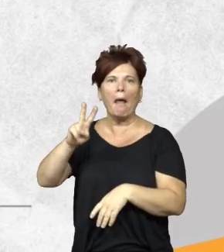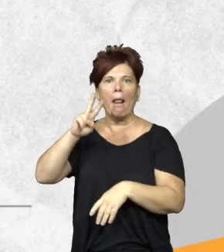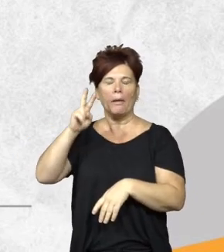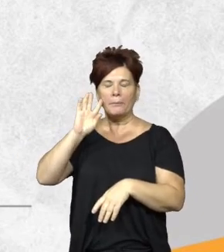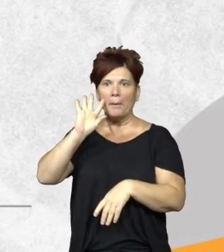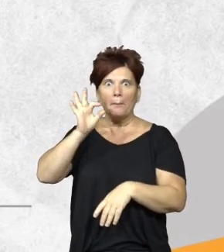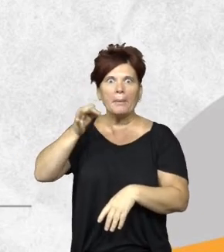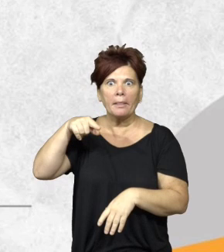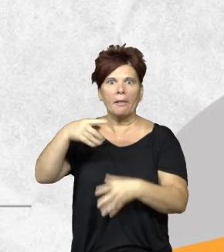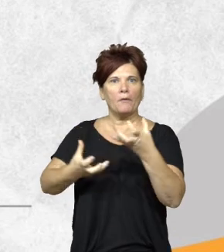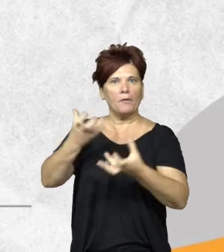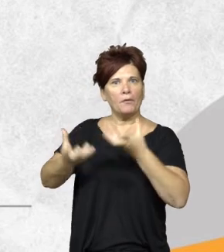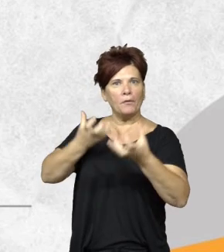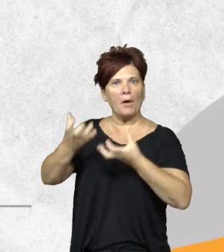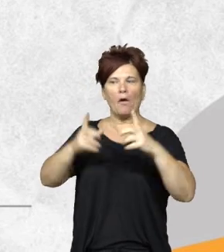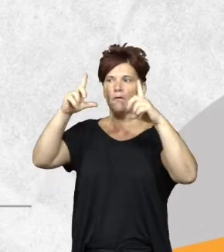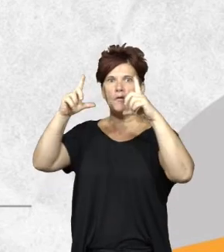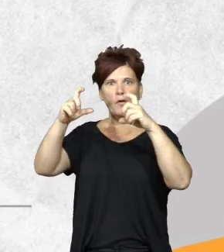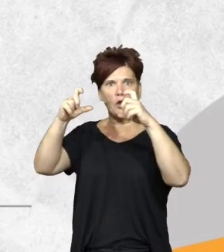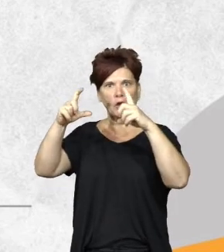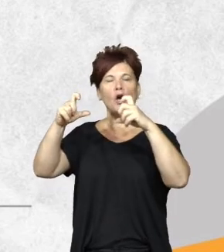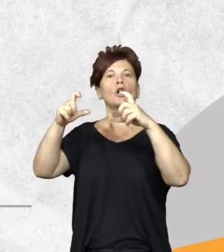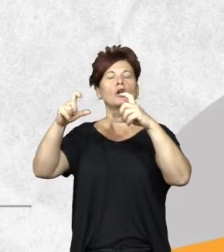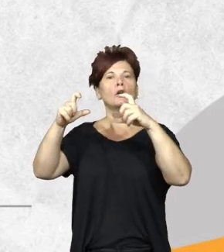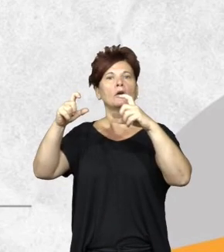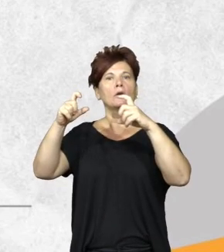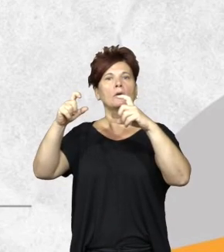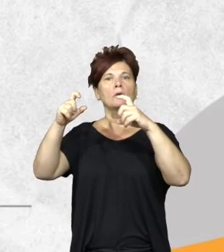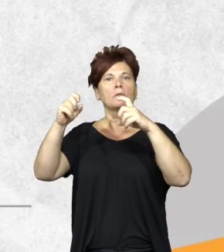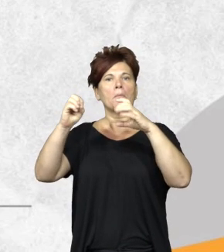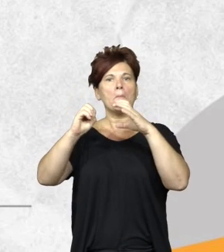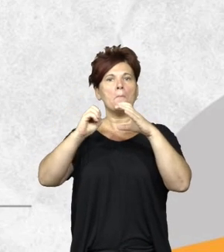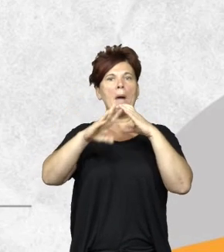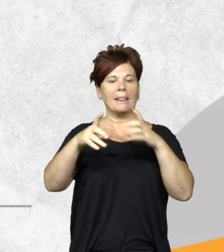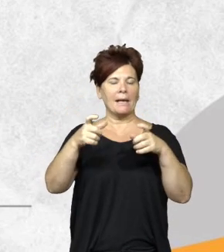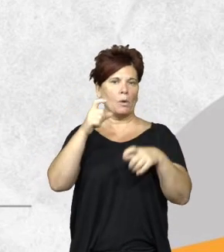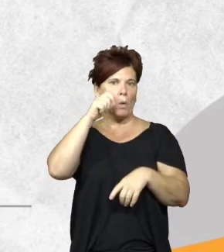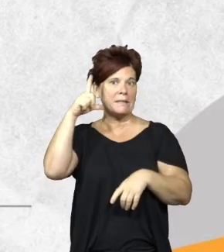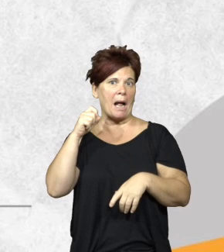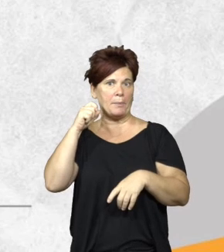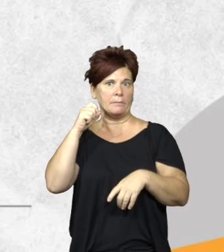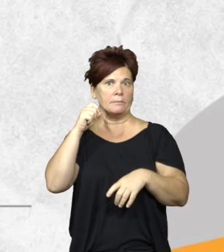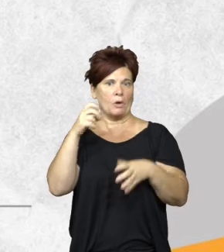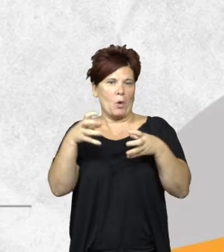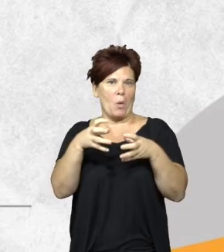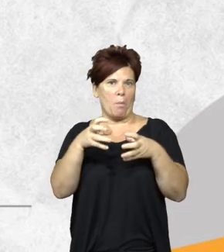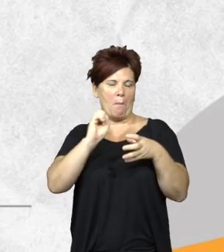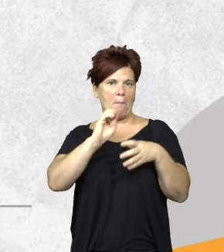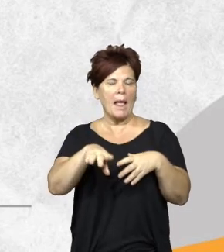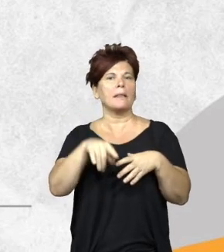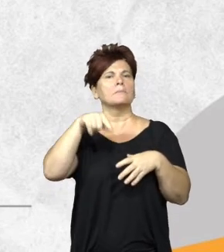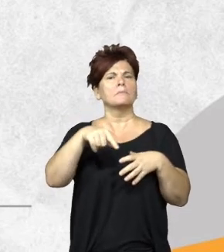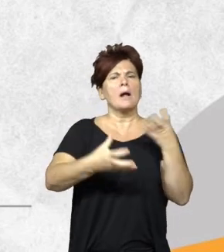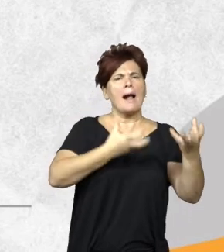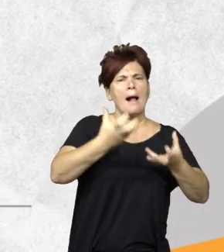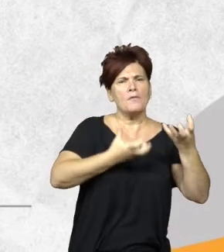sacan una foto y lo georreferencian y lo pasan en el grupo bueno esto es una imagen de cómo son los focos de calor